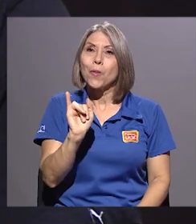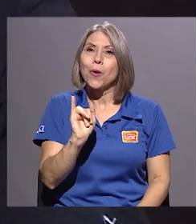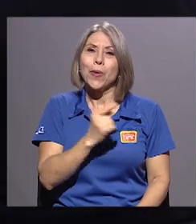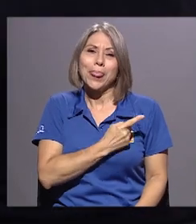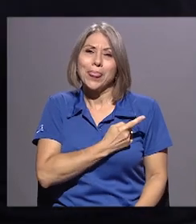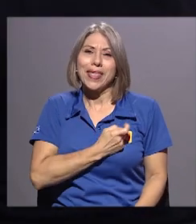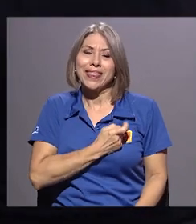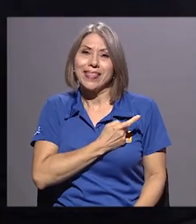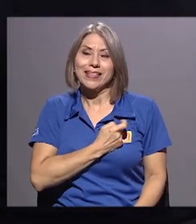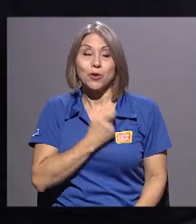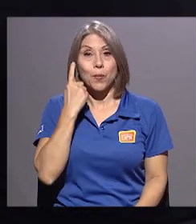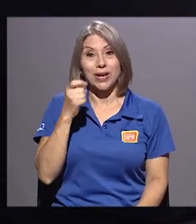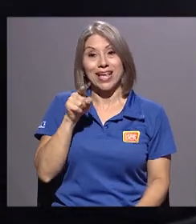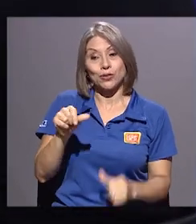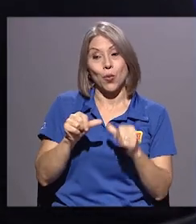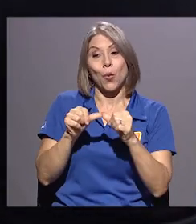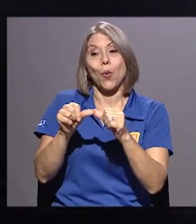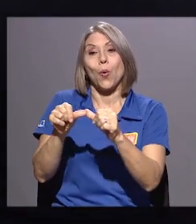obligación.